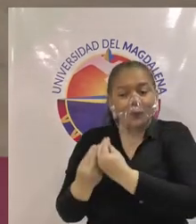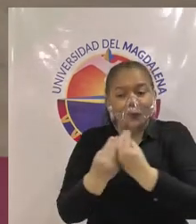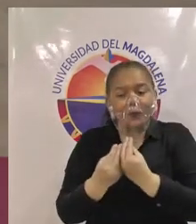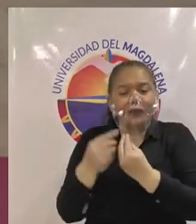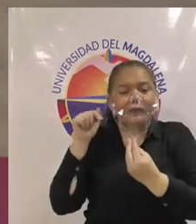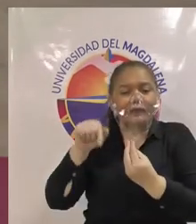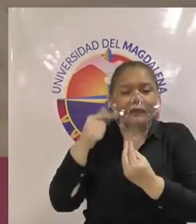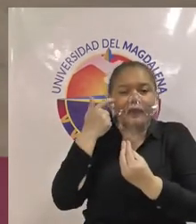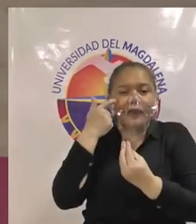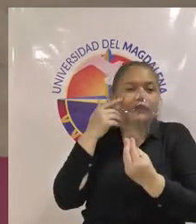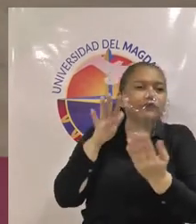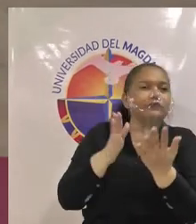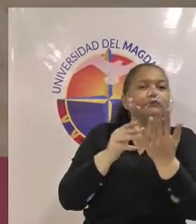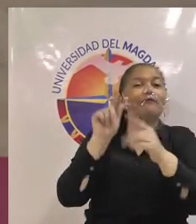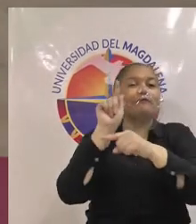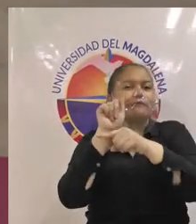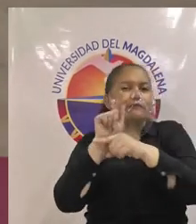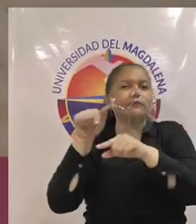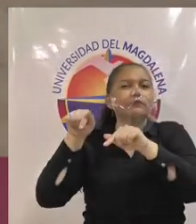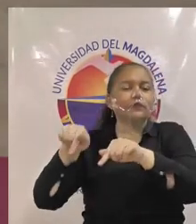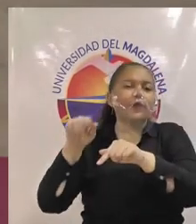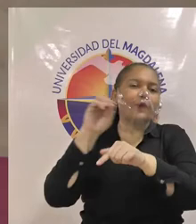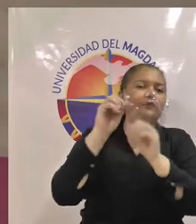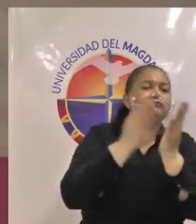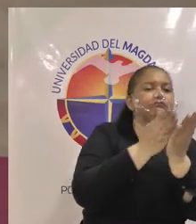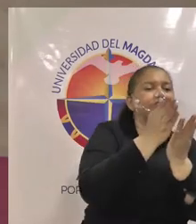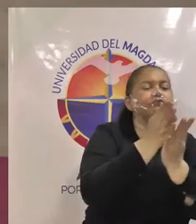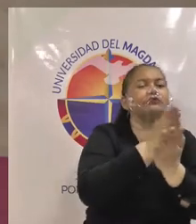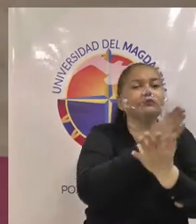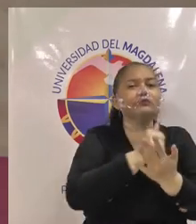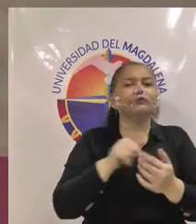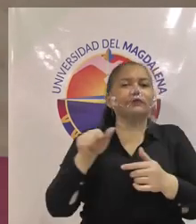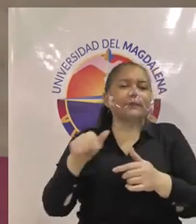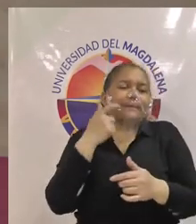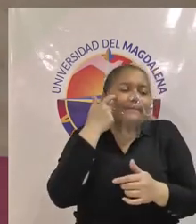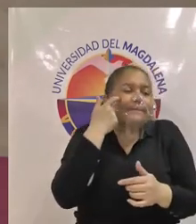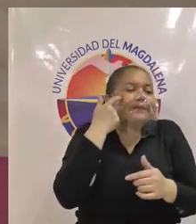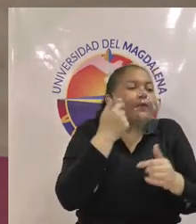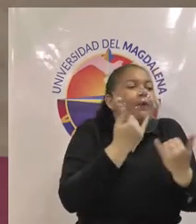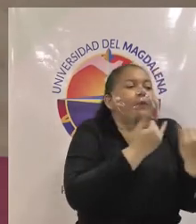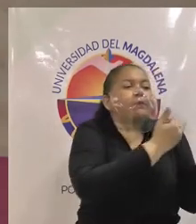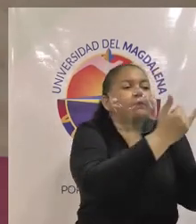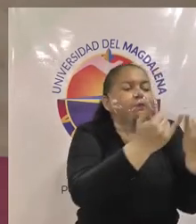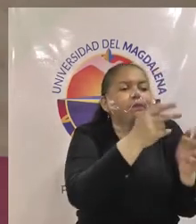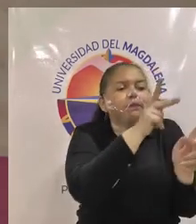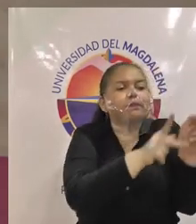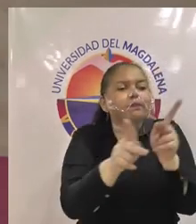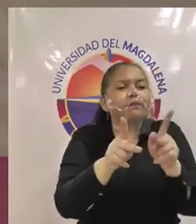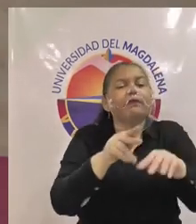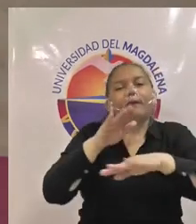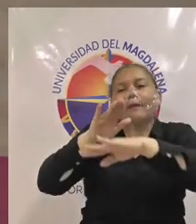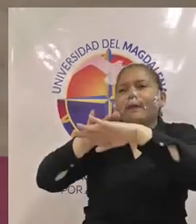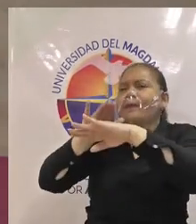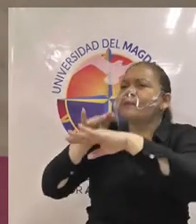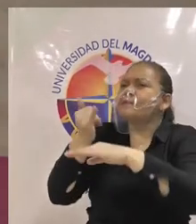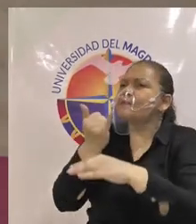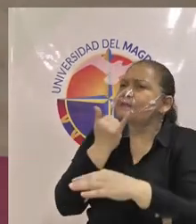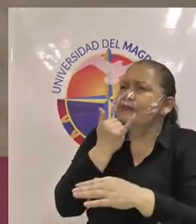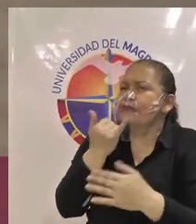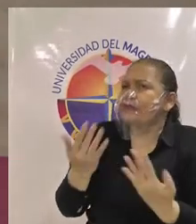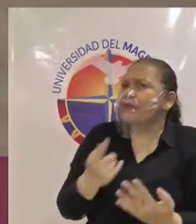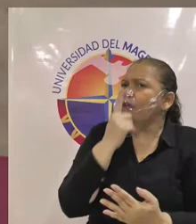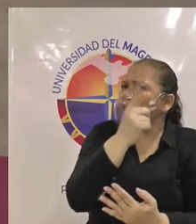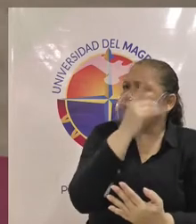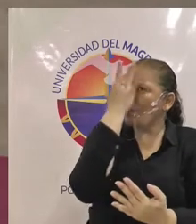vamos es a brindar a la misma universidad es desde los estudiantes qué está sucediendo para ser autocríticos y ver